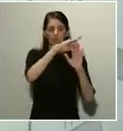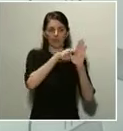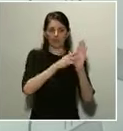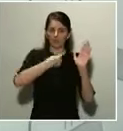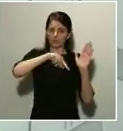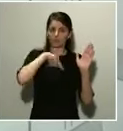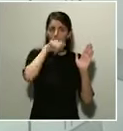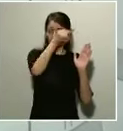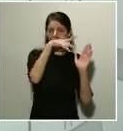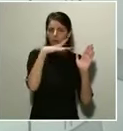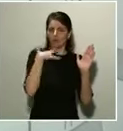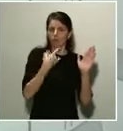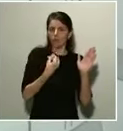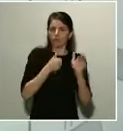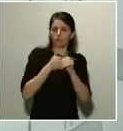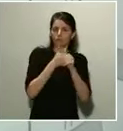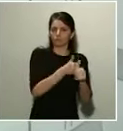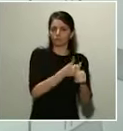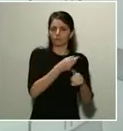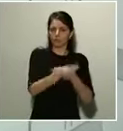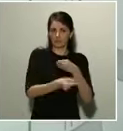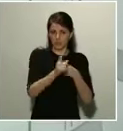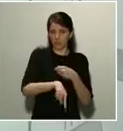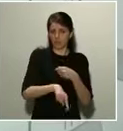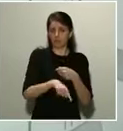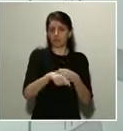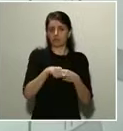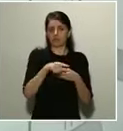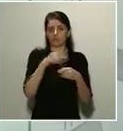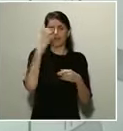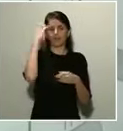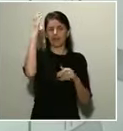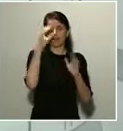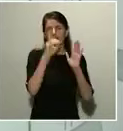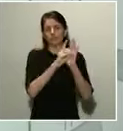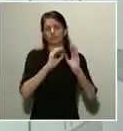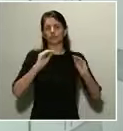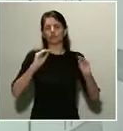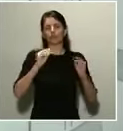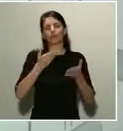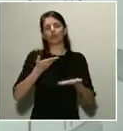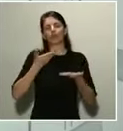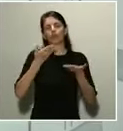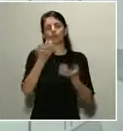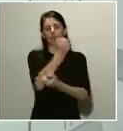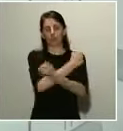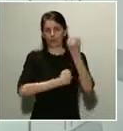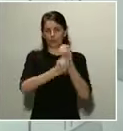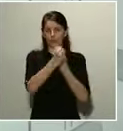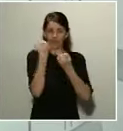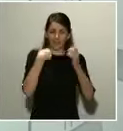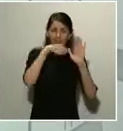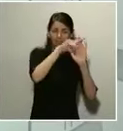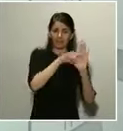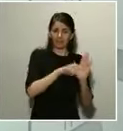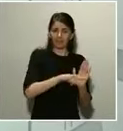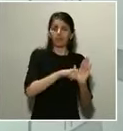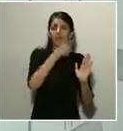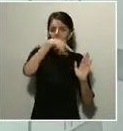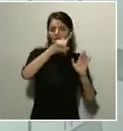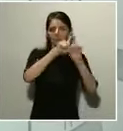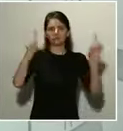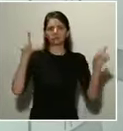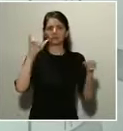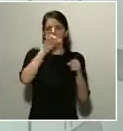en el Real Decreto de Ayudas Económicas, por lo tanto, ahí hay un marco en el que se pueden desenvolver. Estamos